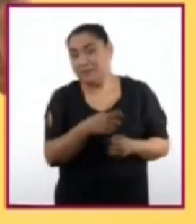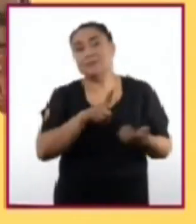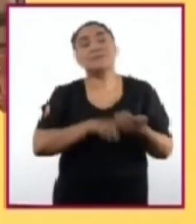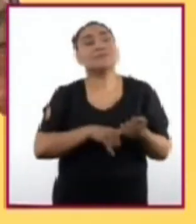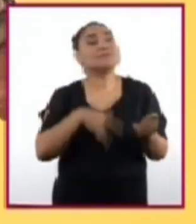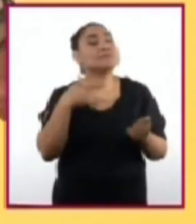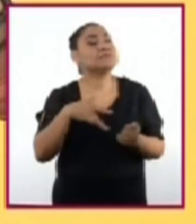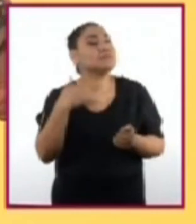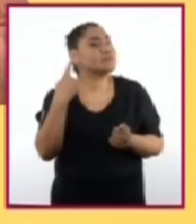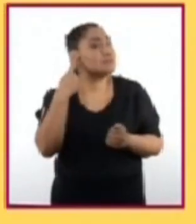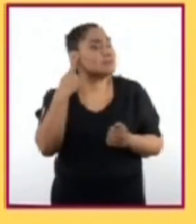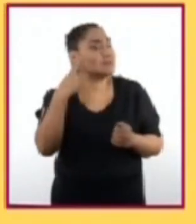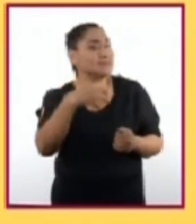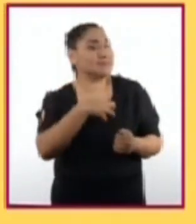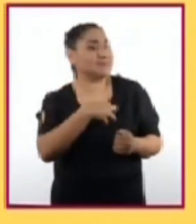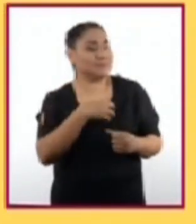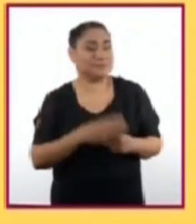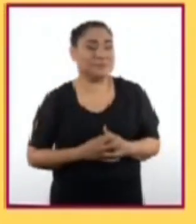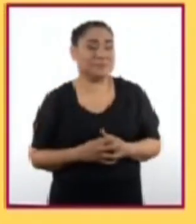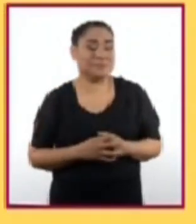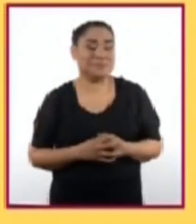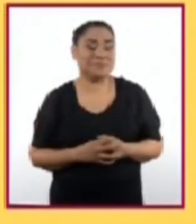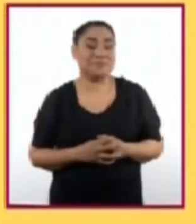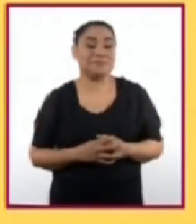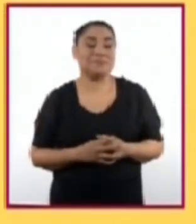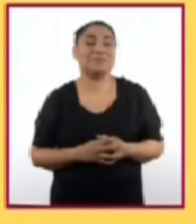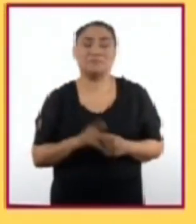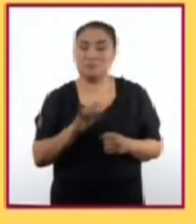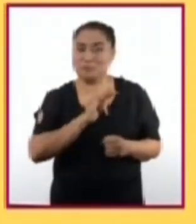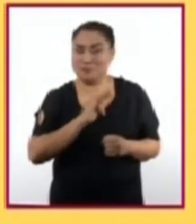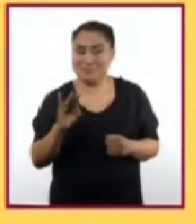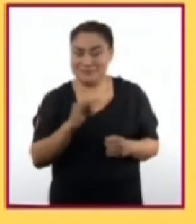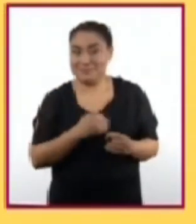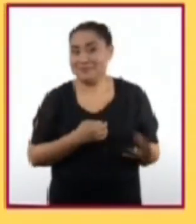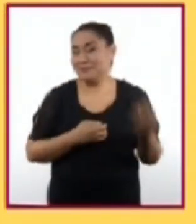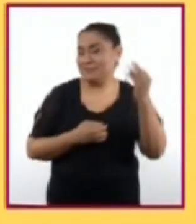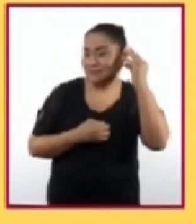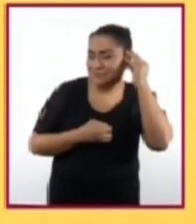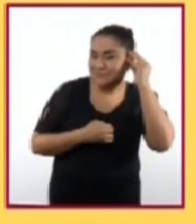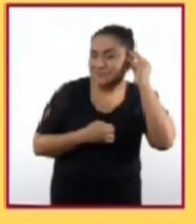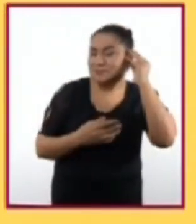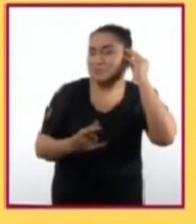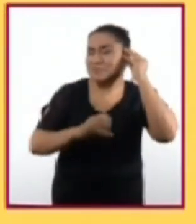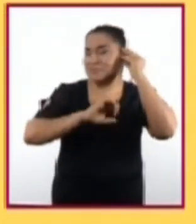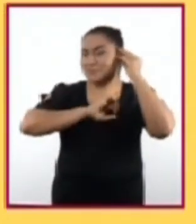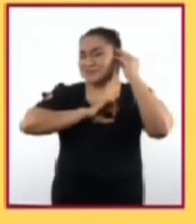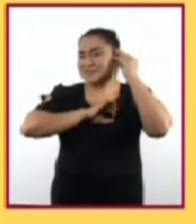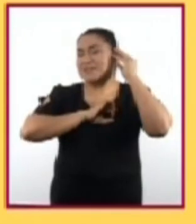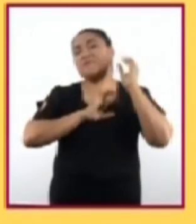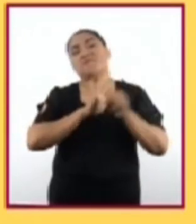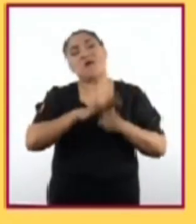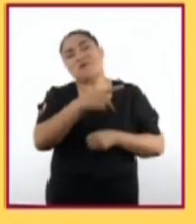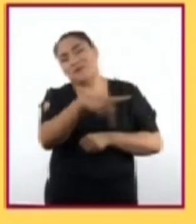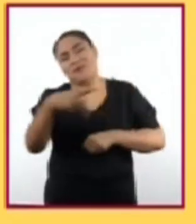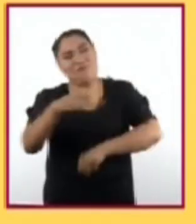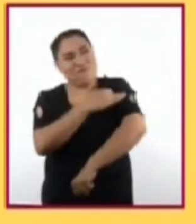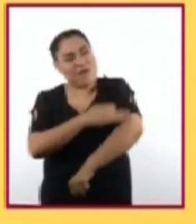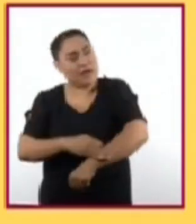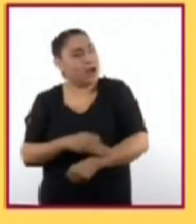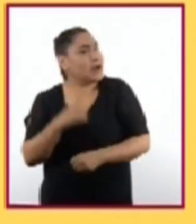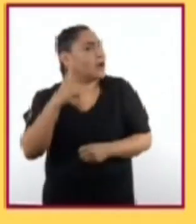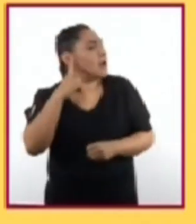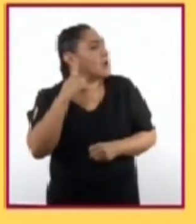estetoscopio. Coloquen el embudo en su oído y el otro embudo sobre el pecho de algún familiar. De esta manera,